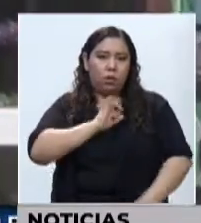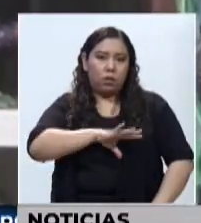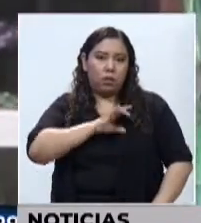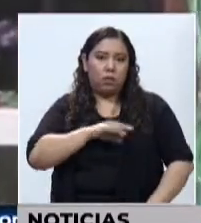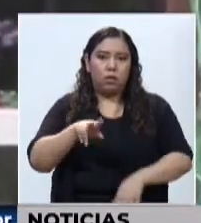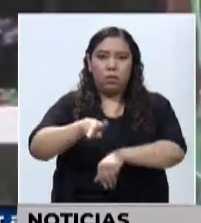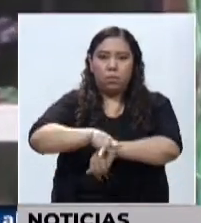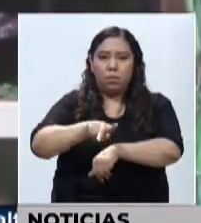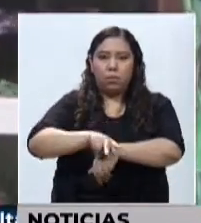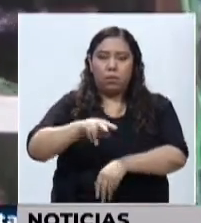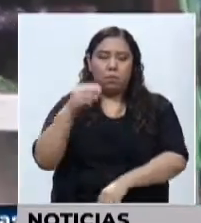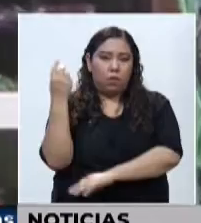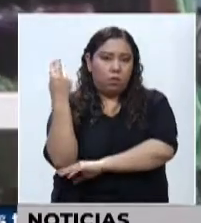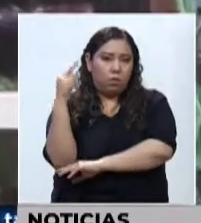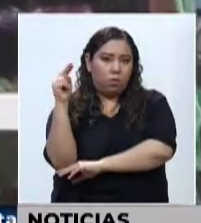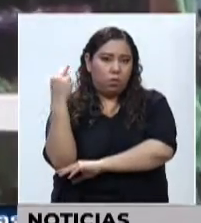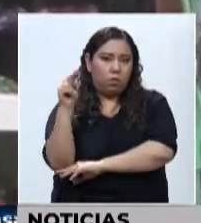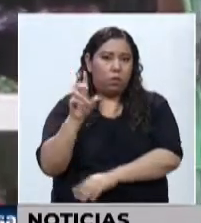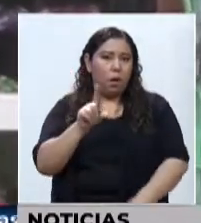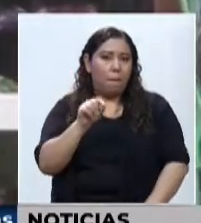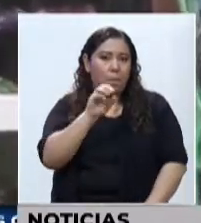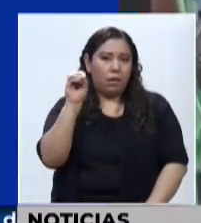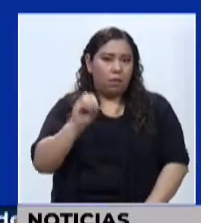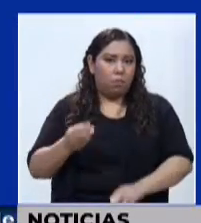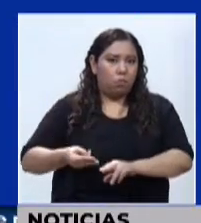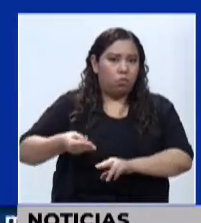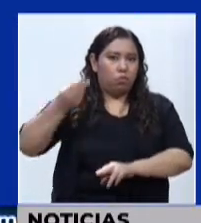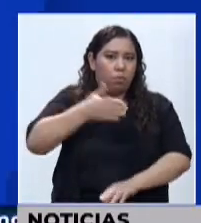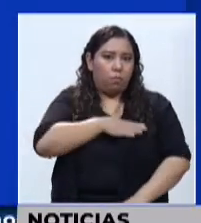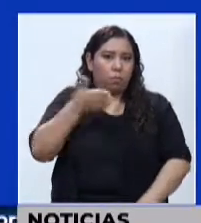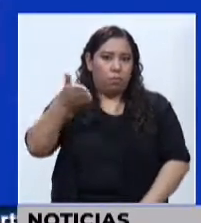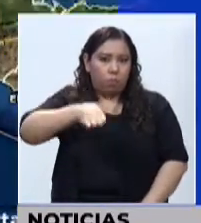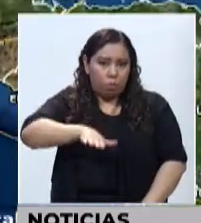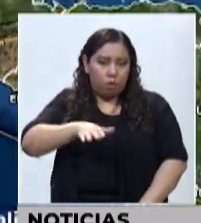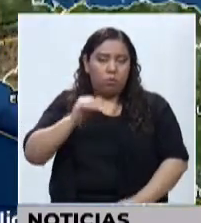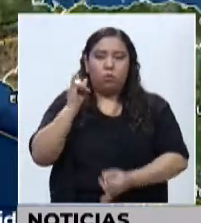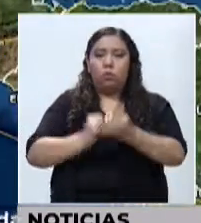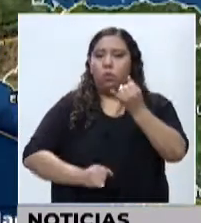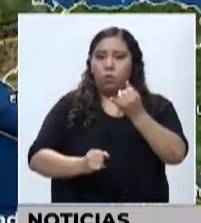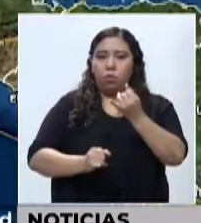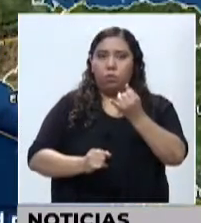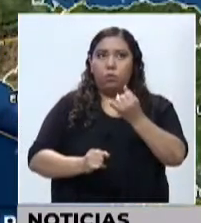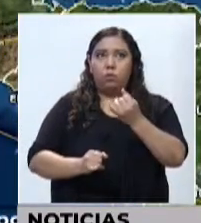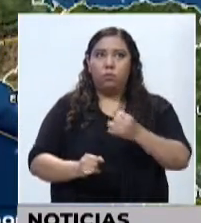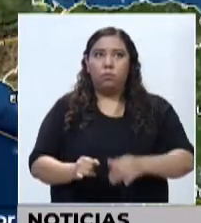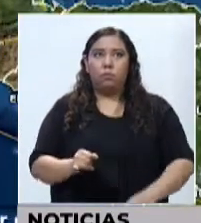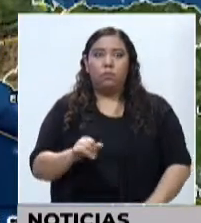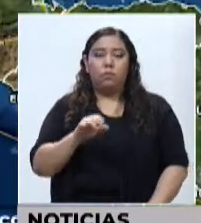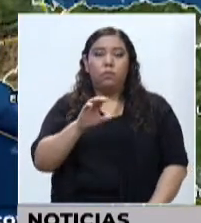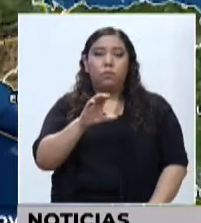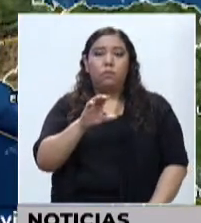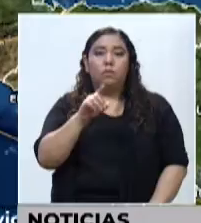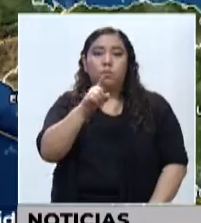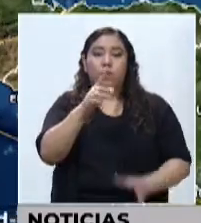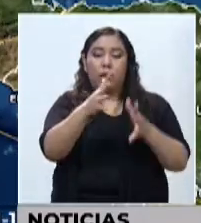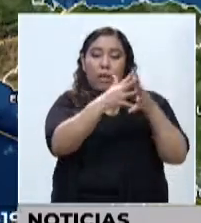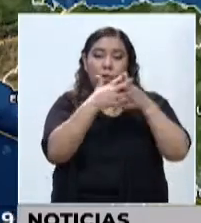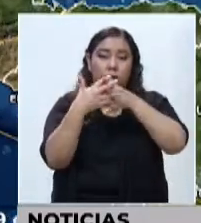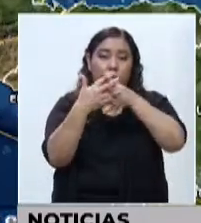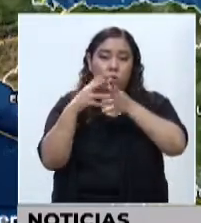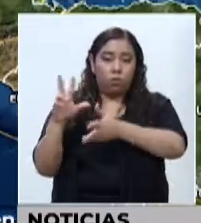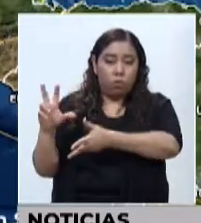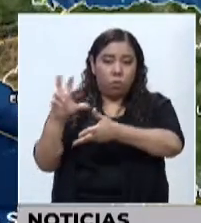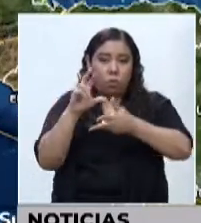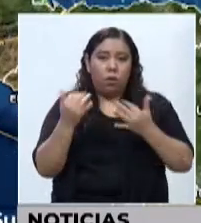Paraguay y Bolivia, con un aumento del 20% en su tasa de mortalidad. Y finalizamos con el Centro Nacional de Huracanes de Estados Unidos, que